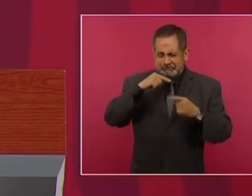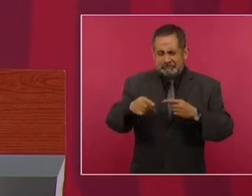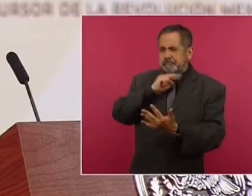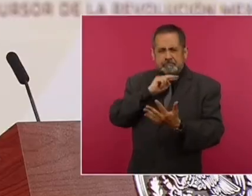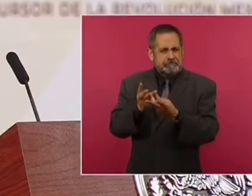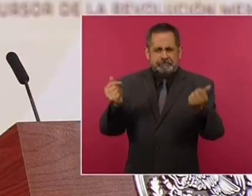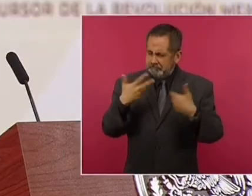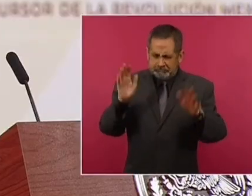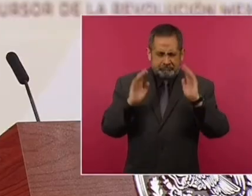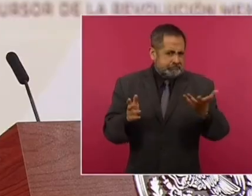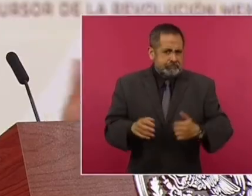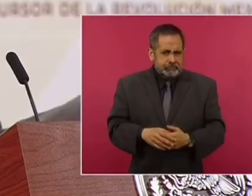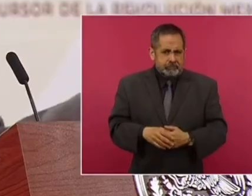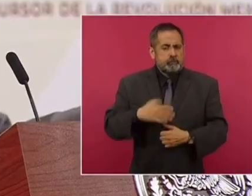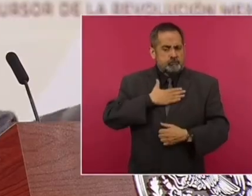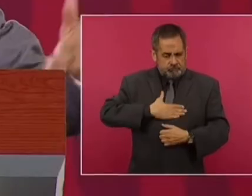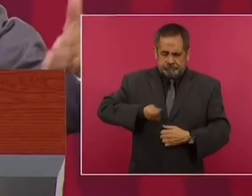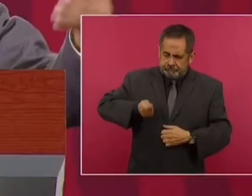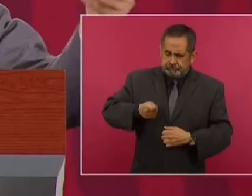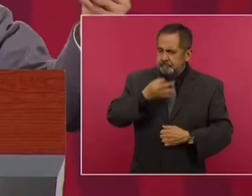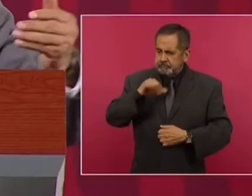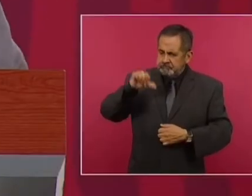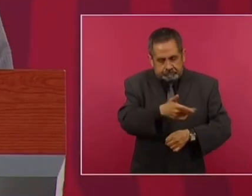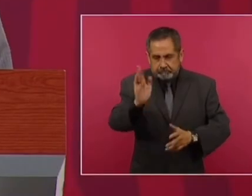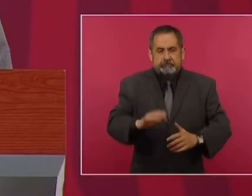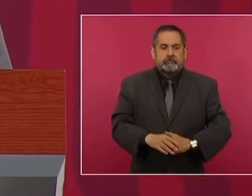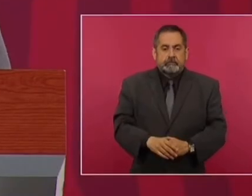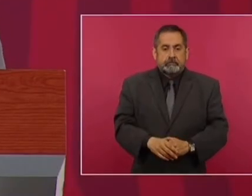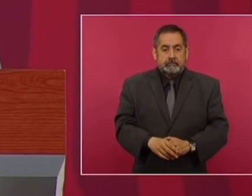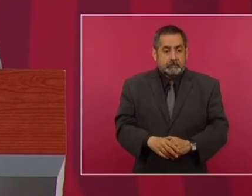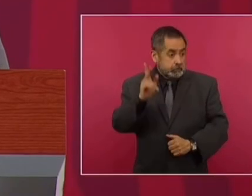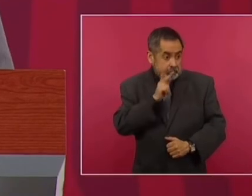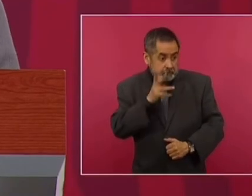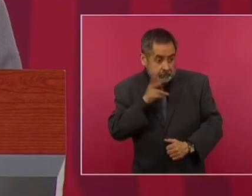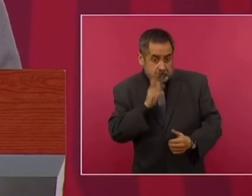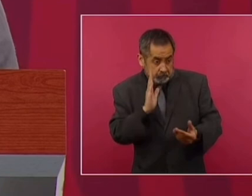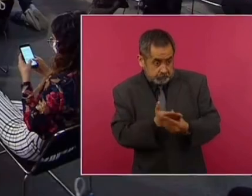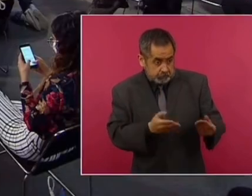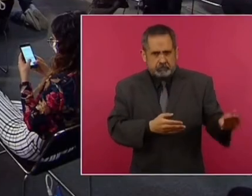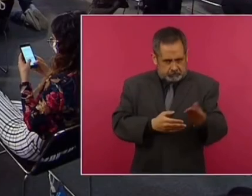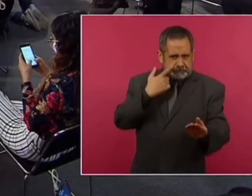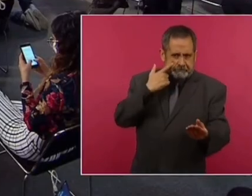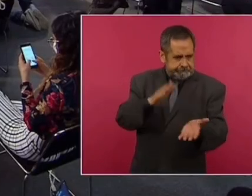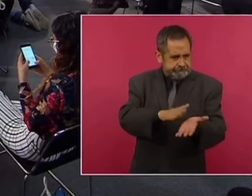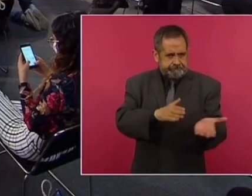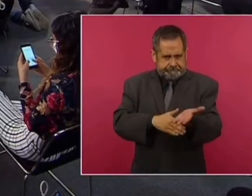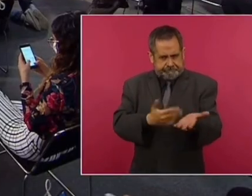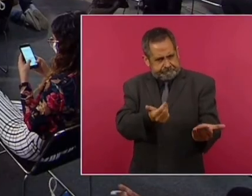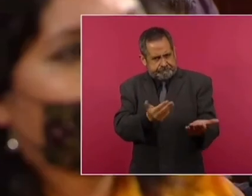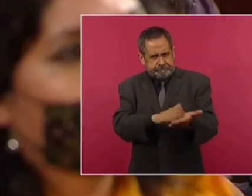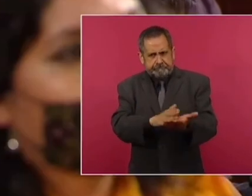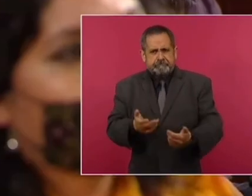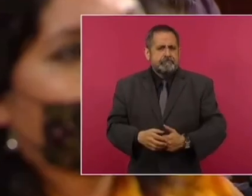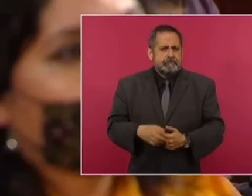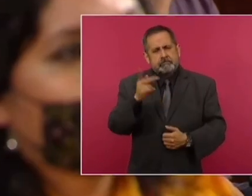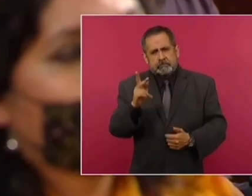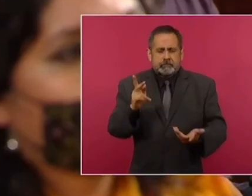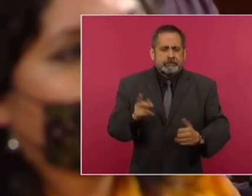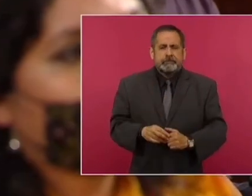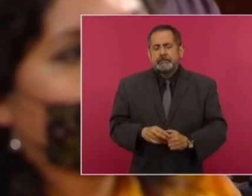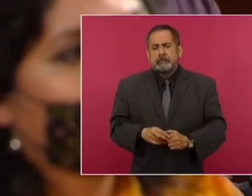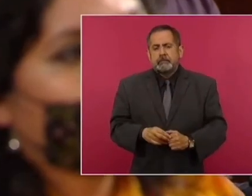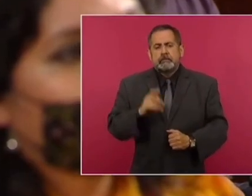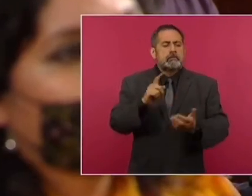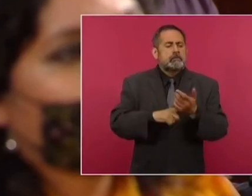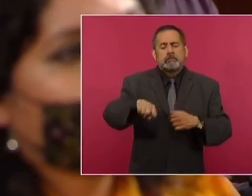pronto posible. Todo. Porque la justicia tiene que ser pronta y expedita. Y si tienen pruebas, que las presenten. Pero por lo general,